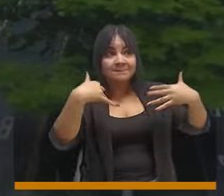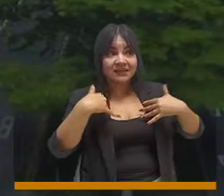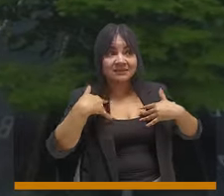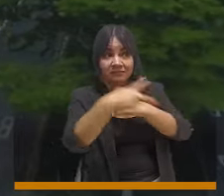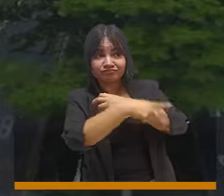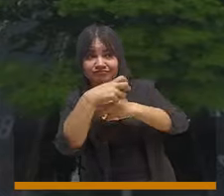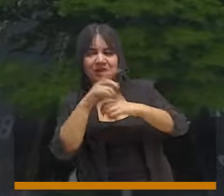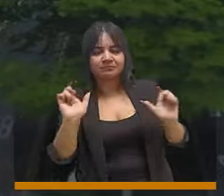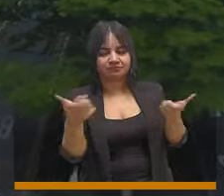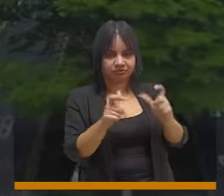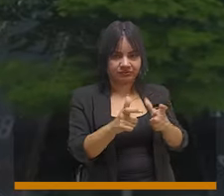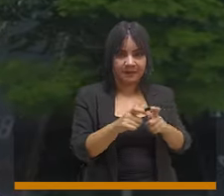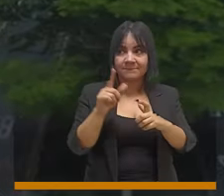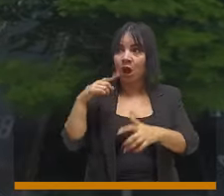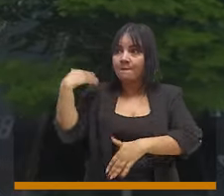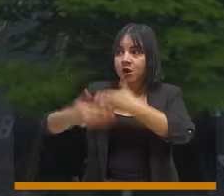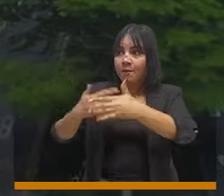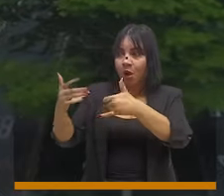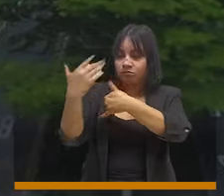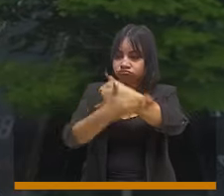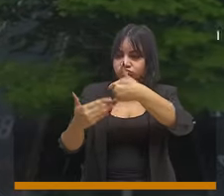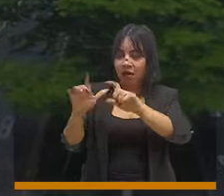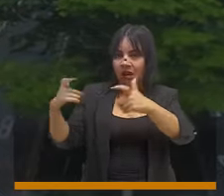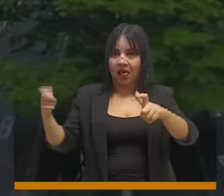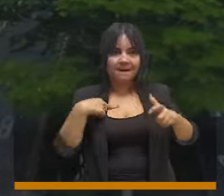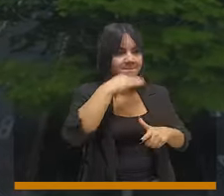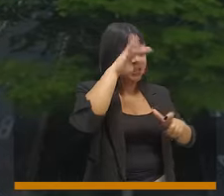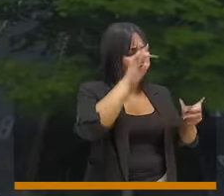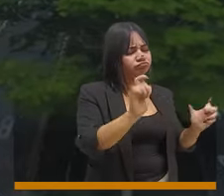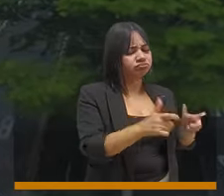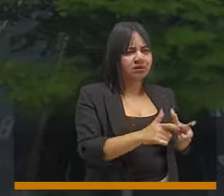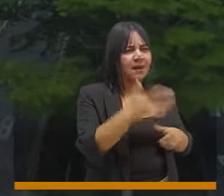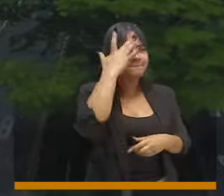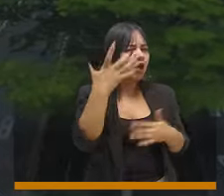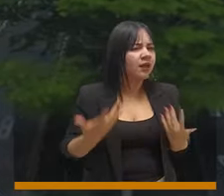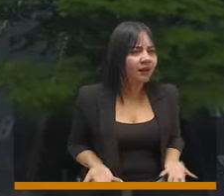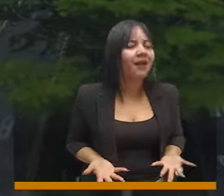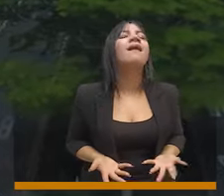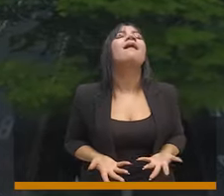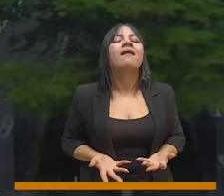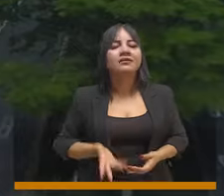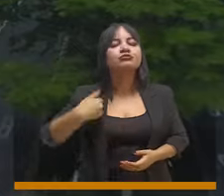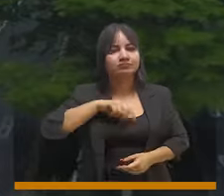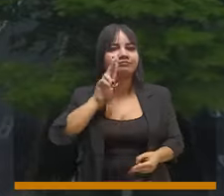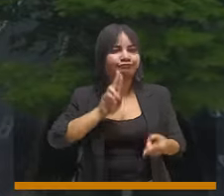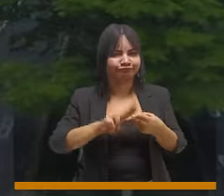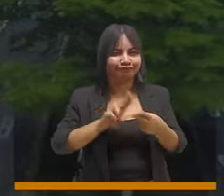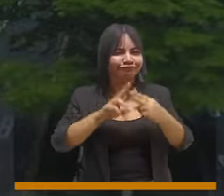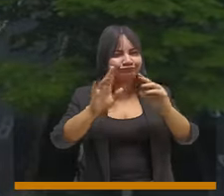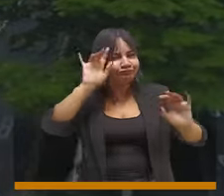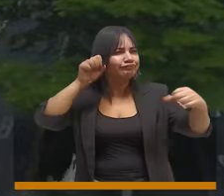víctimas por hurto de manera real. Mientras que el país crecía en este delito, Medellín bajaba. Y pasó esto porque conocíamos lo que se